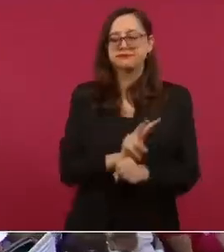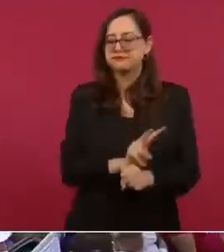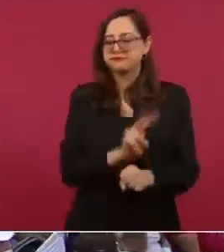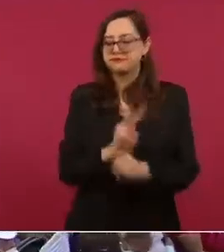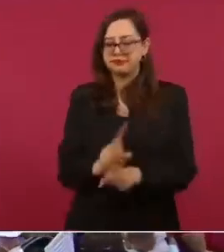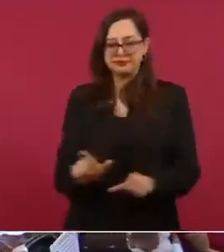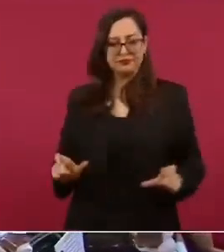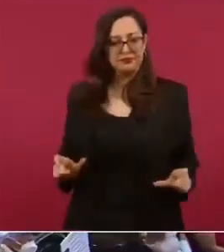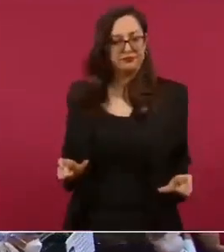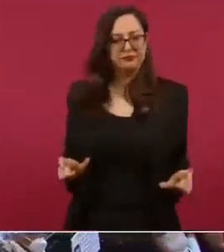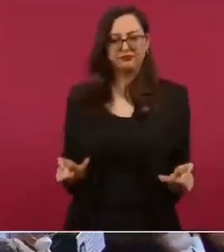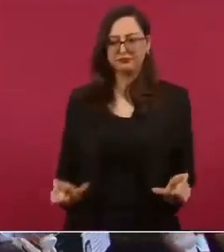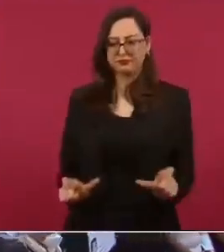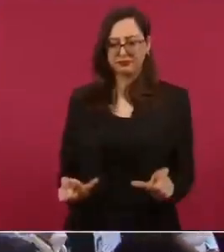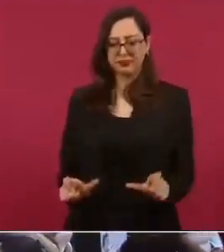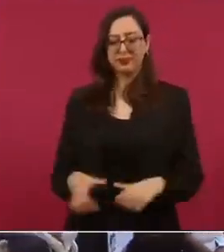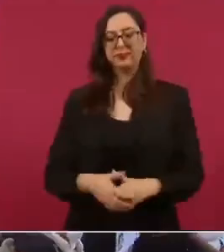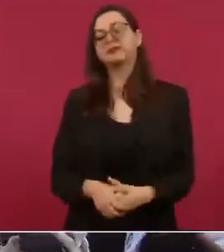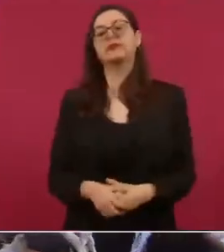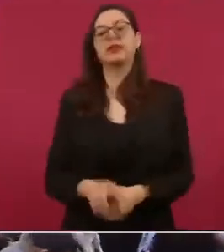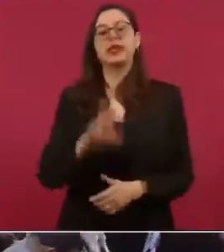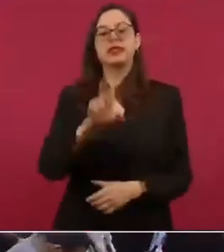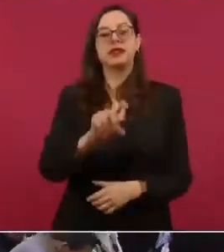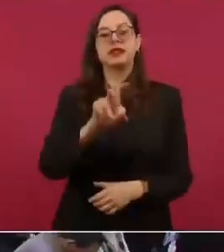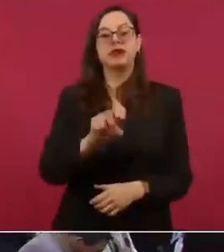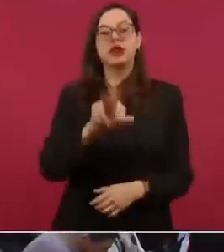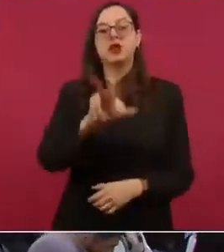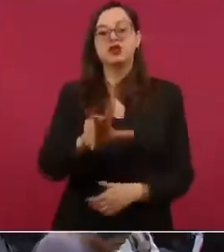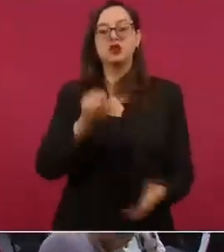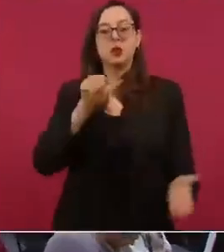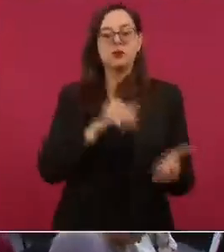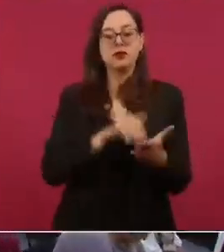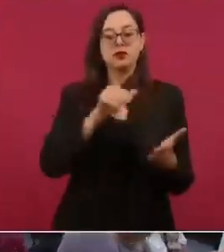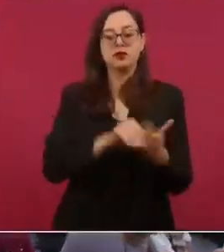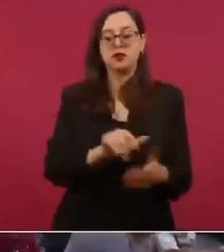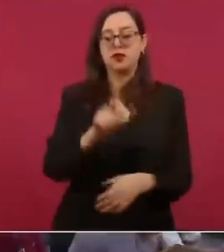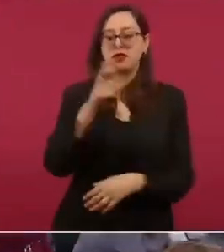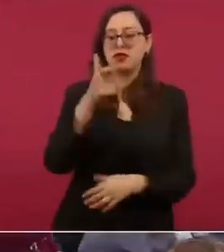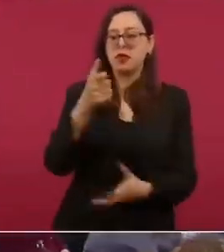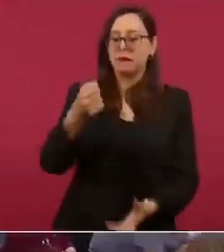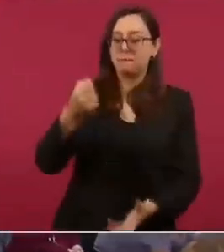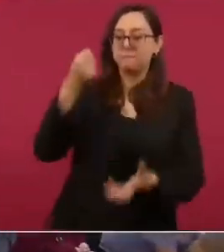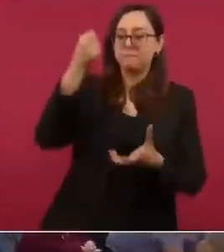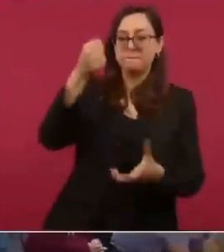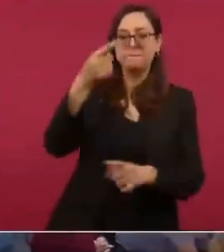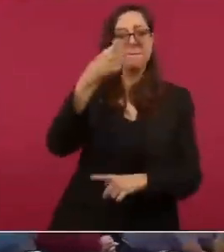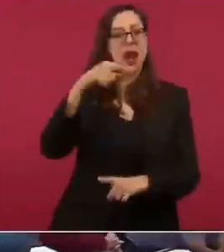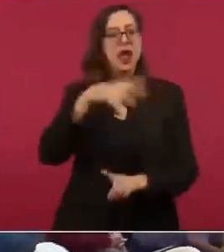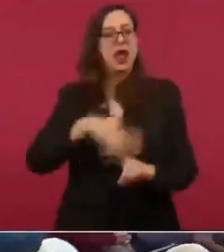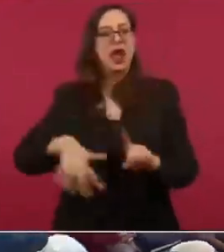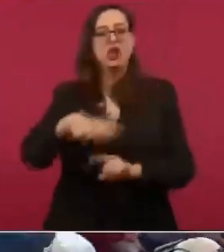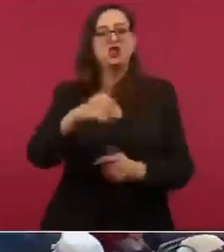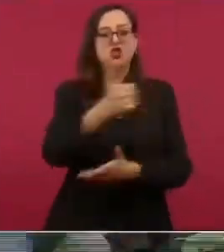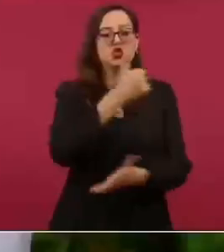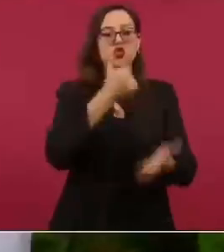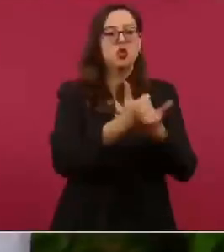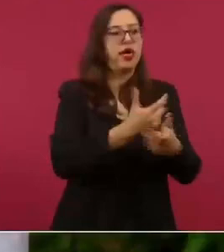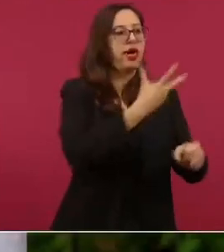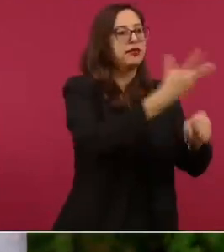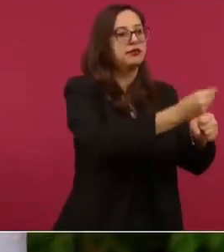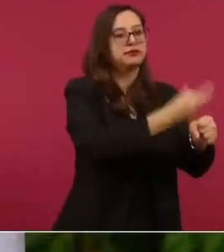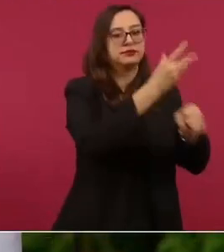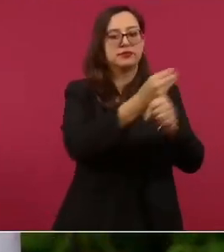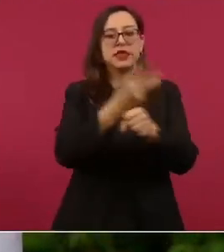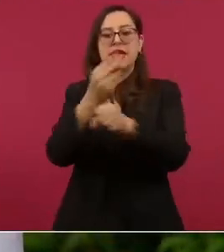se han invertido 38 mil millones de pesos en mejoramiento urbano en 135